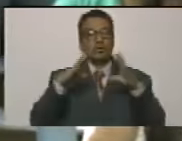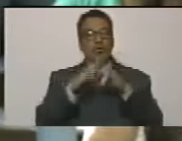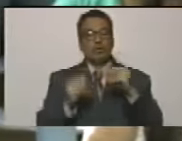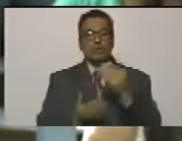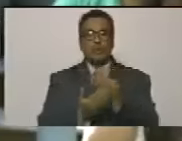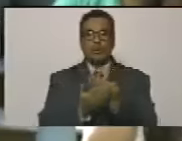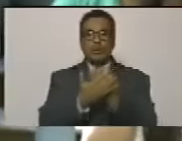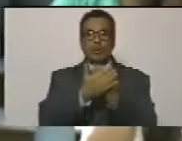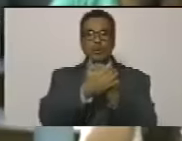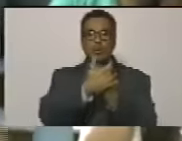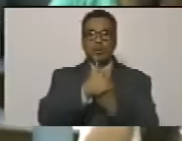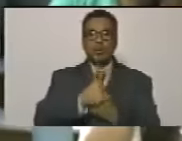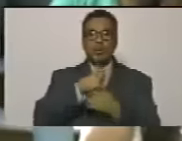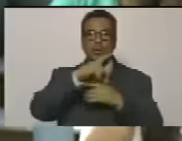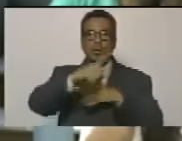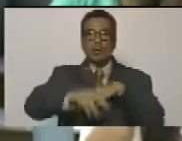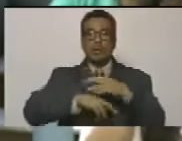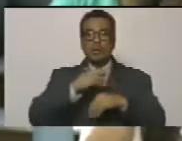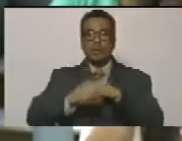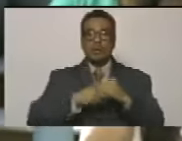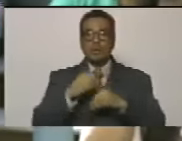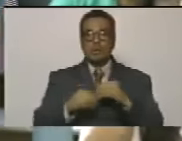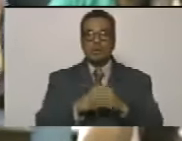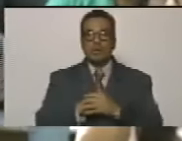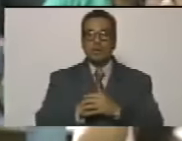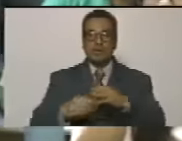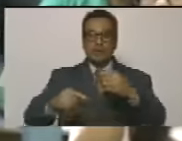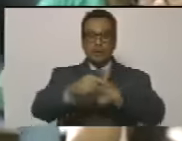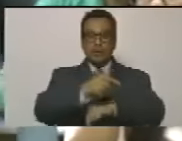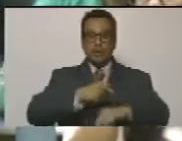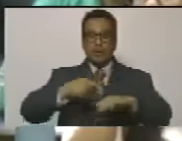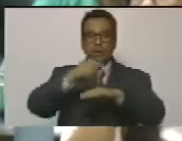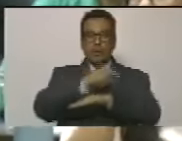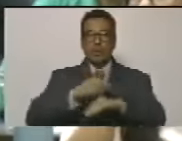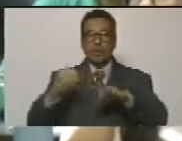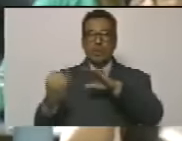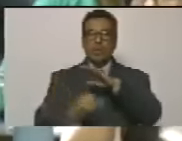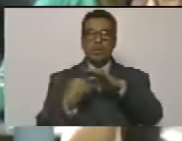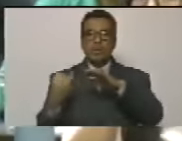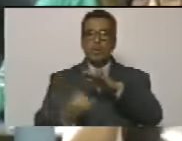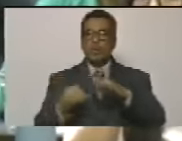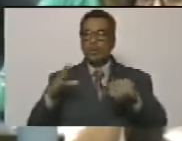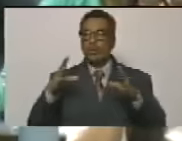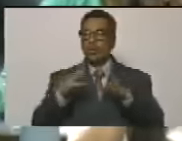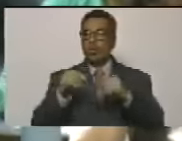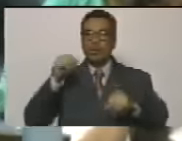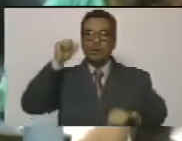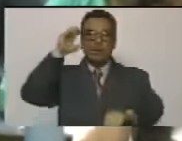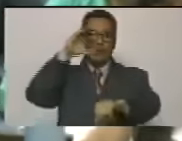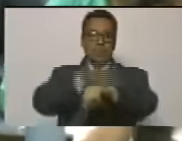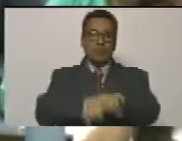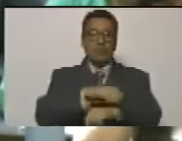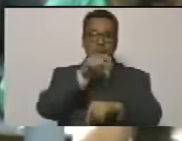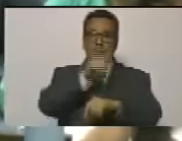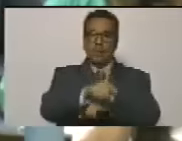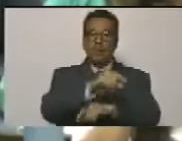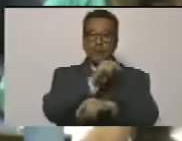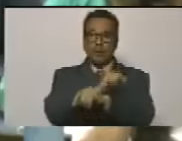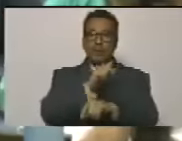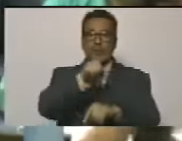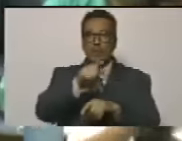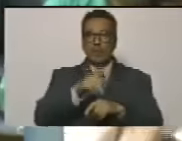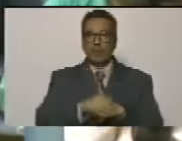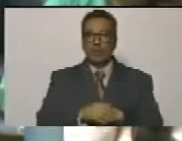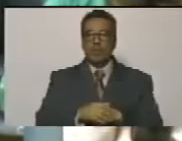detrás del hecho de que el gobierno y las instituciones no han detenido a estos criminales es